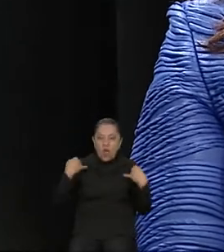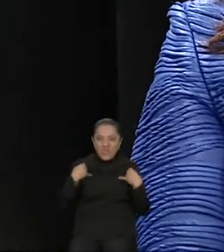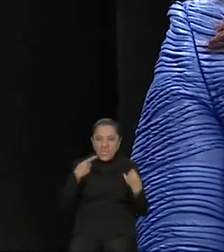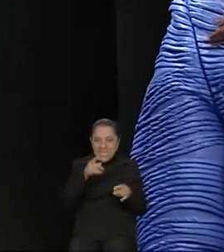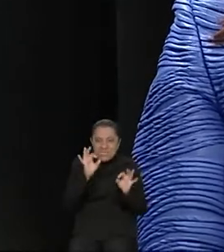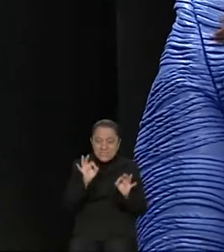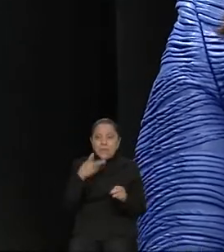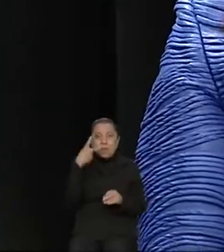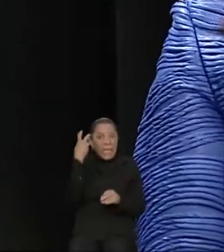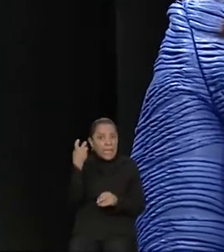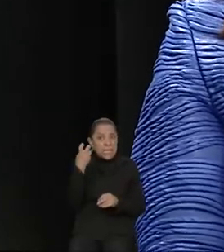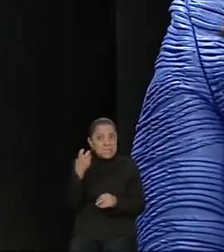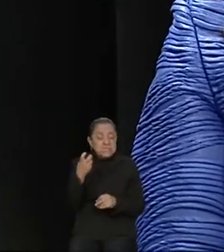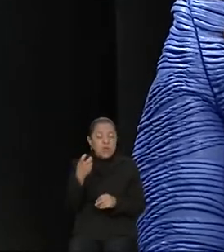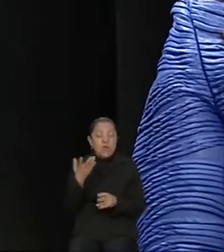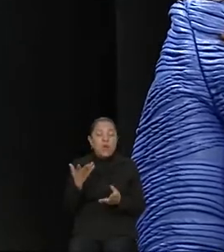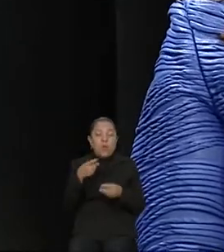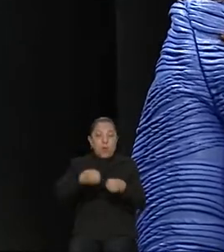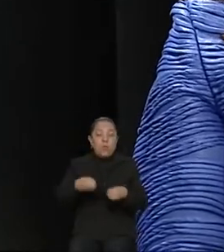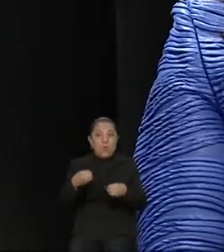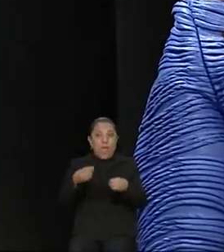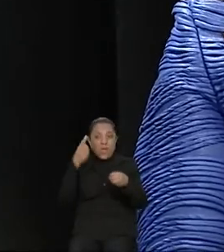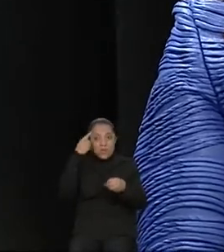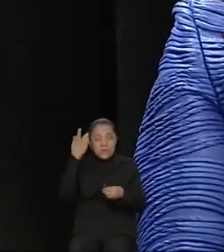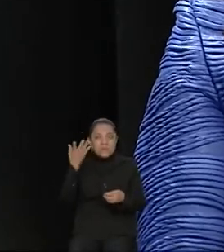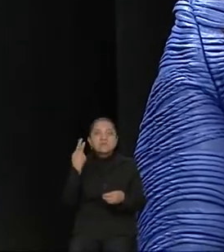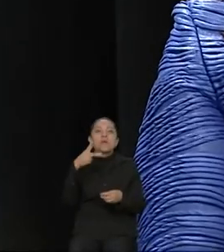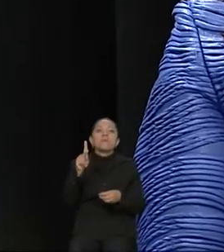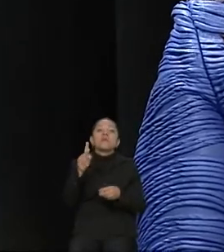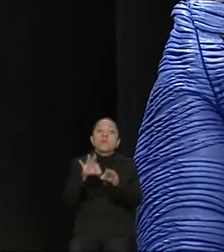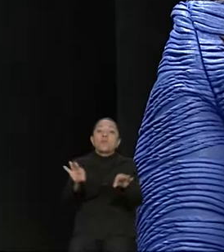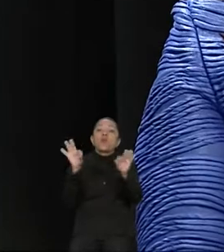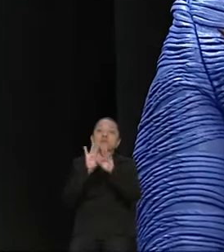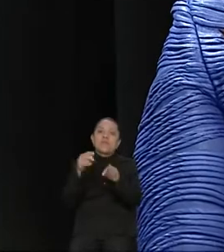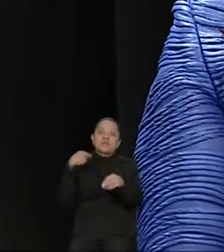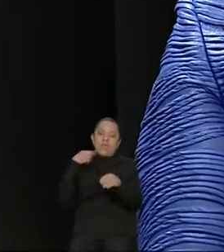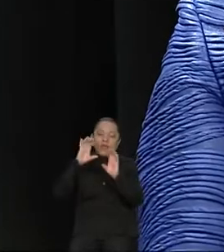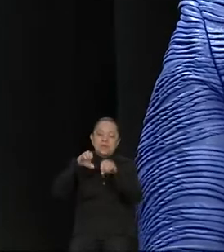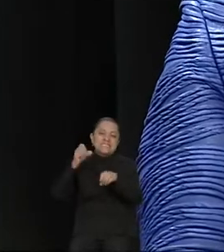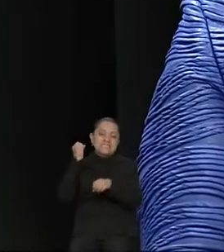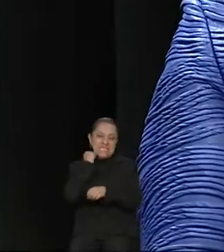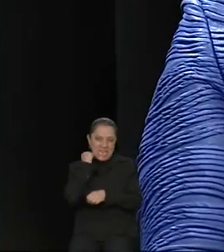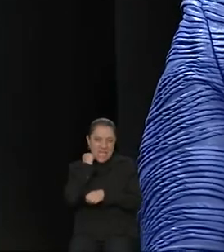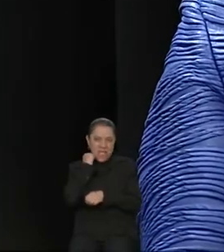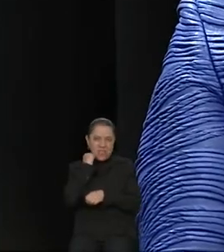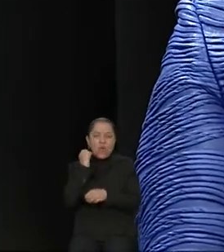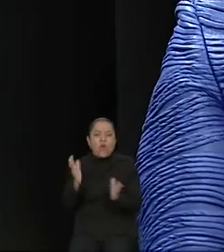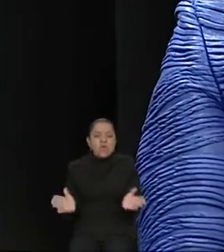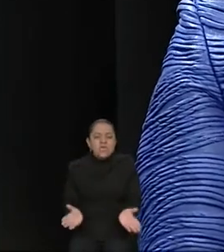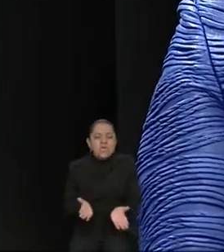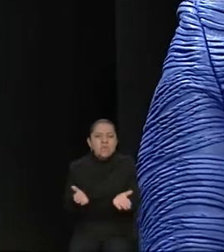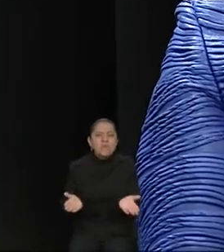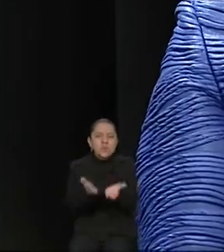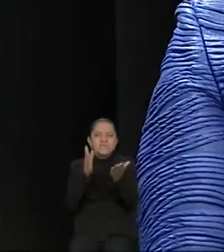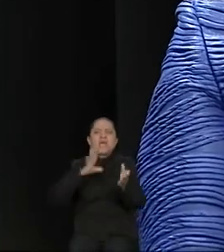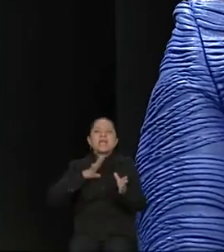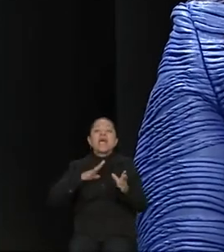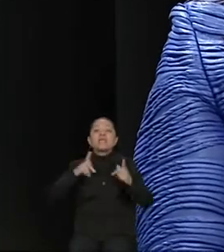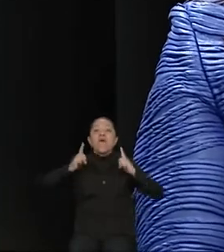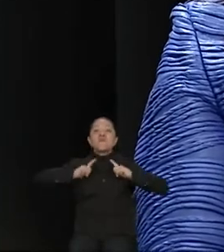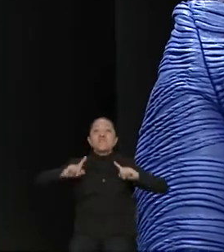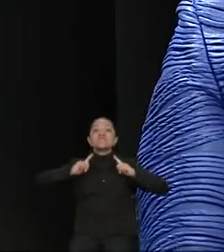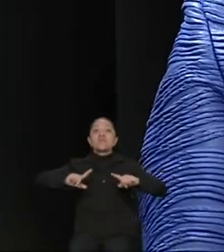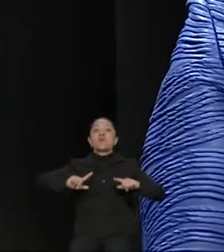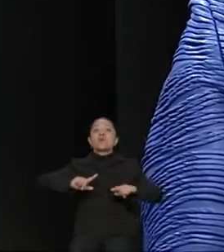es importante, y desde el Senado estaremos impulsando la existencia de una Fiscalía General realmente